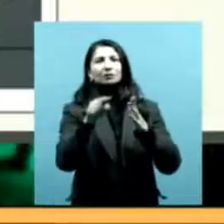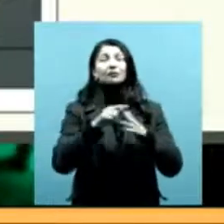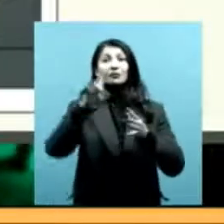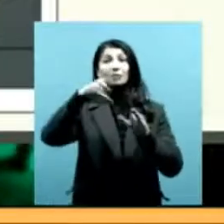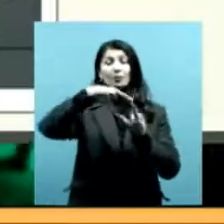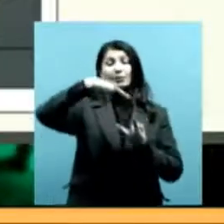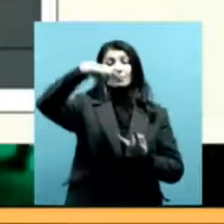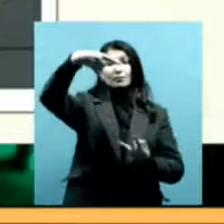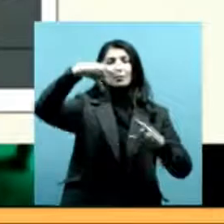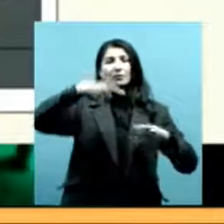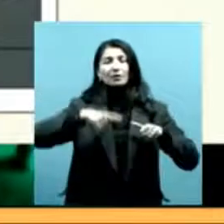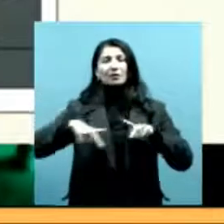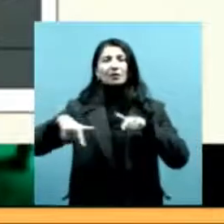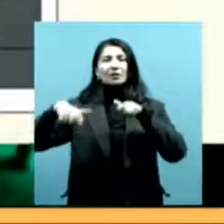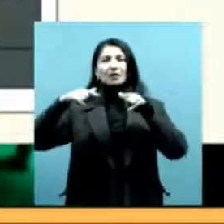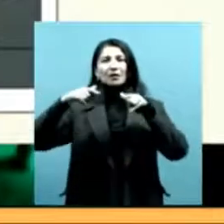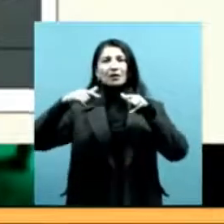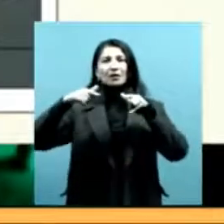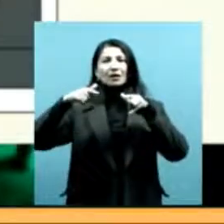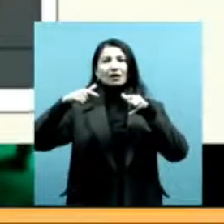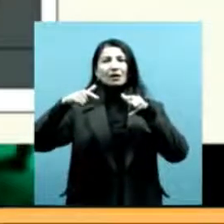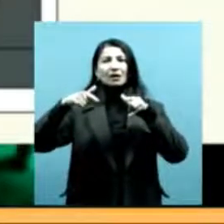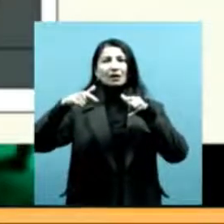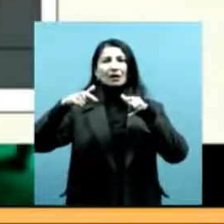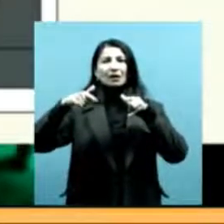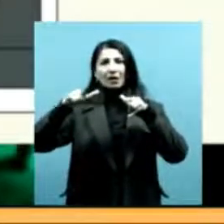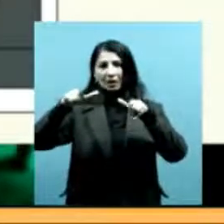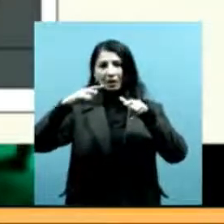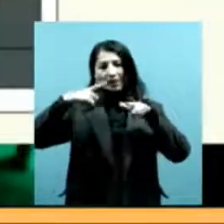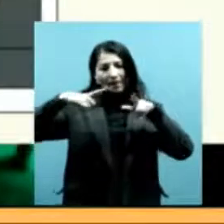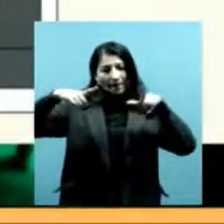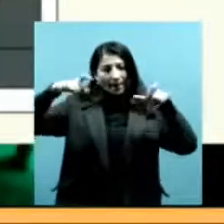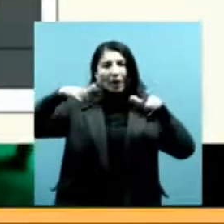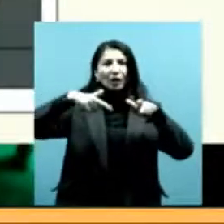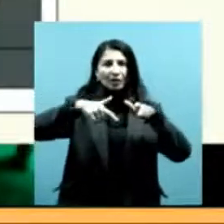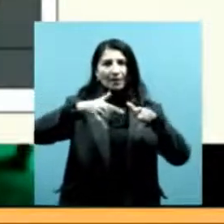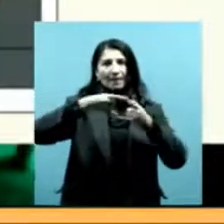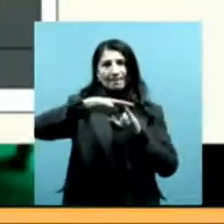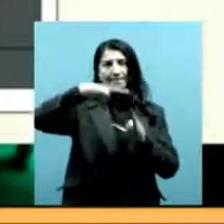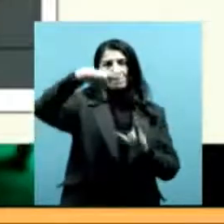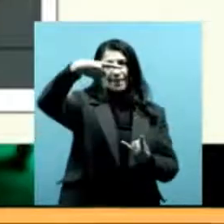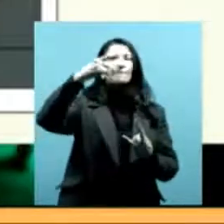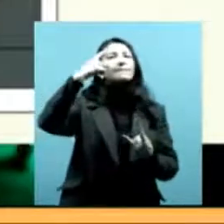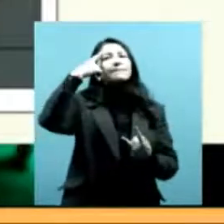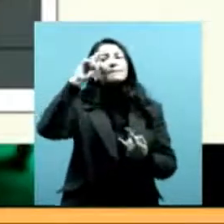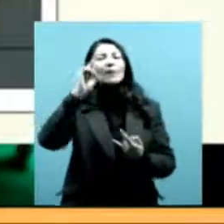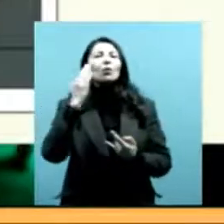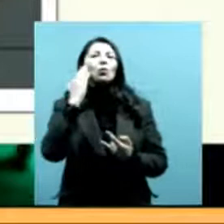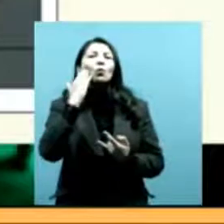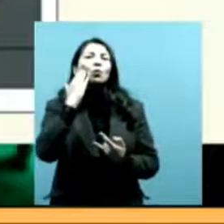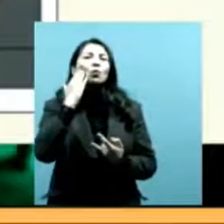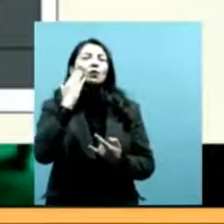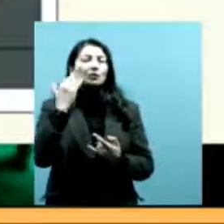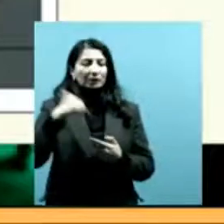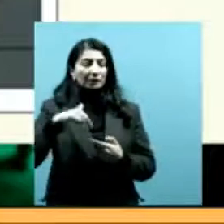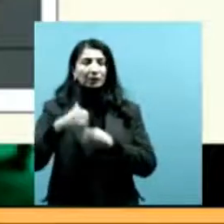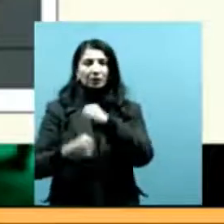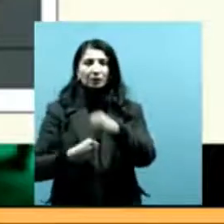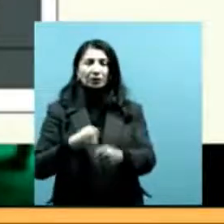elaborados, lo voy a mencionar primero por Acelén Fiori, en su tesis de maestría realizada y terminada este año,